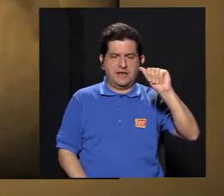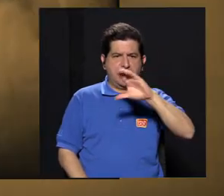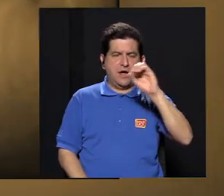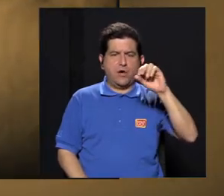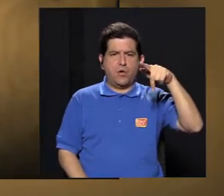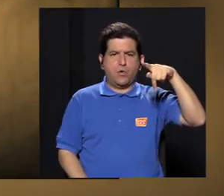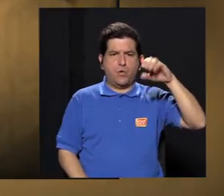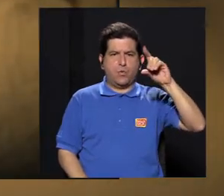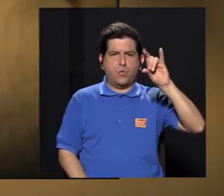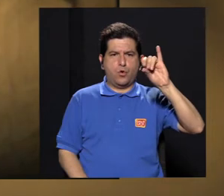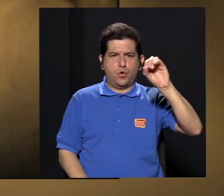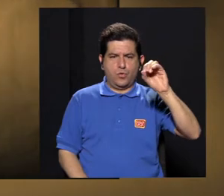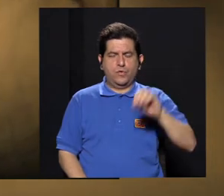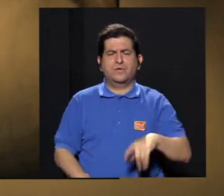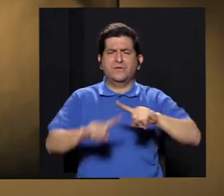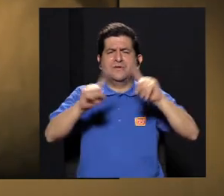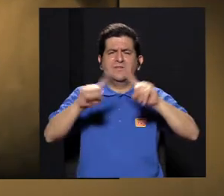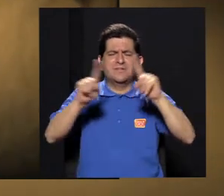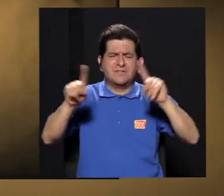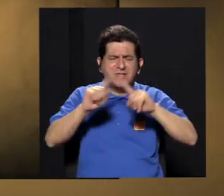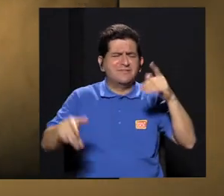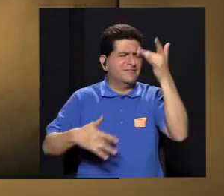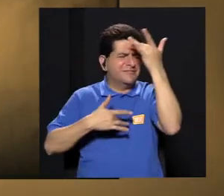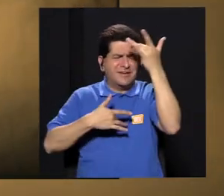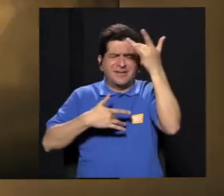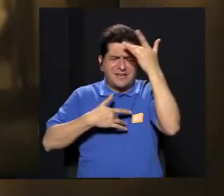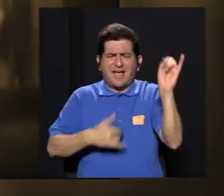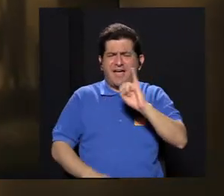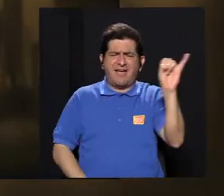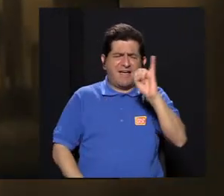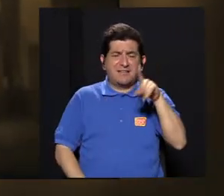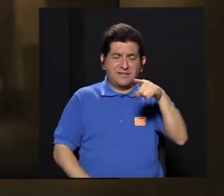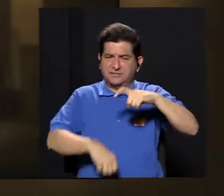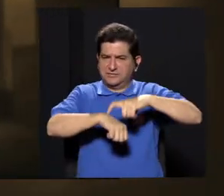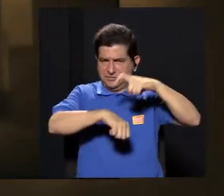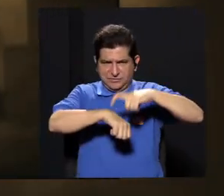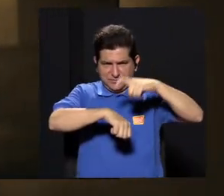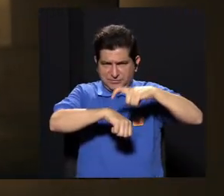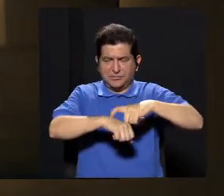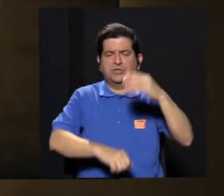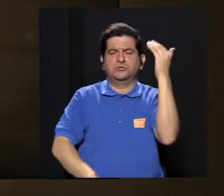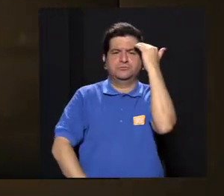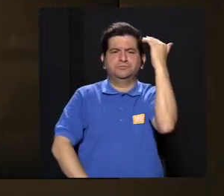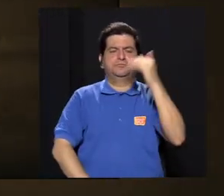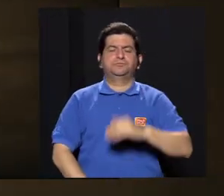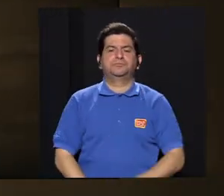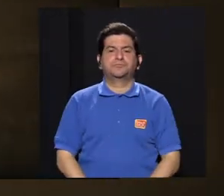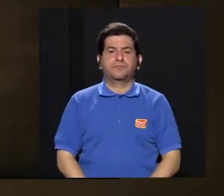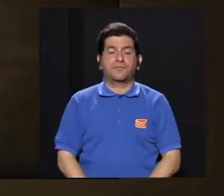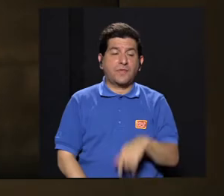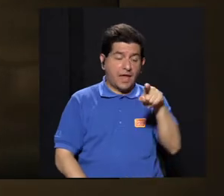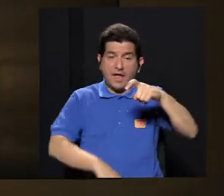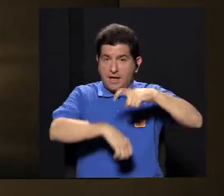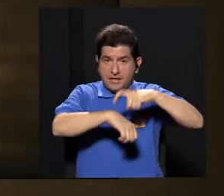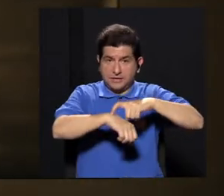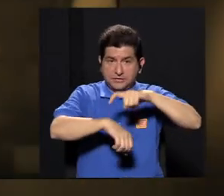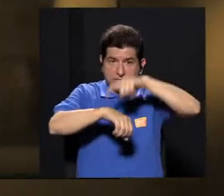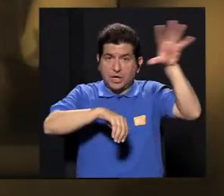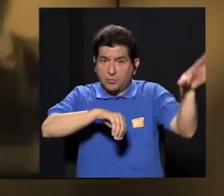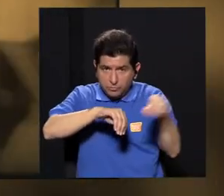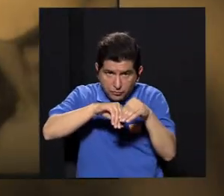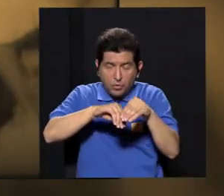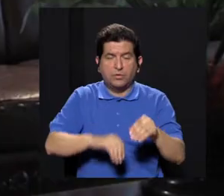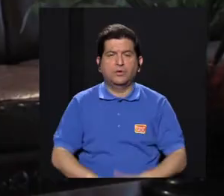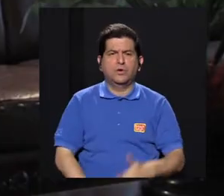epidemias de polio, mielitis y una serie de todas las enfermedades infecciosas conocidas. En ese